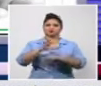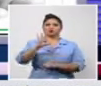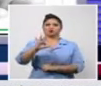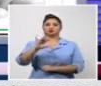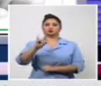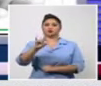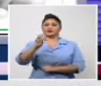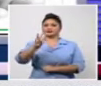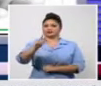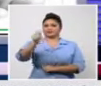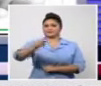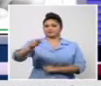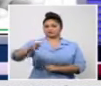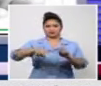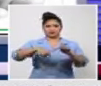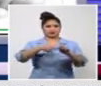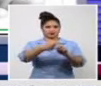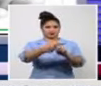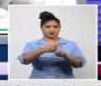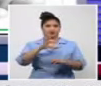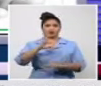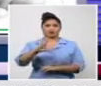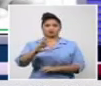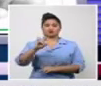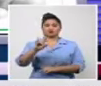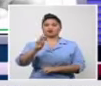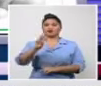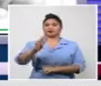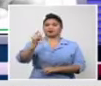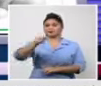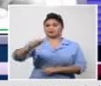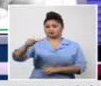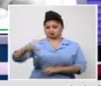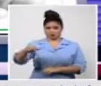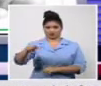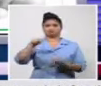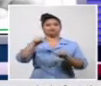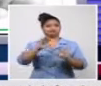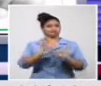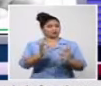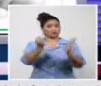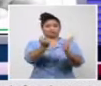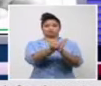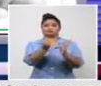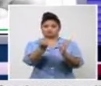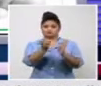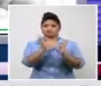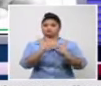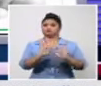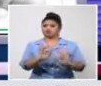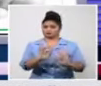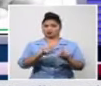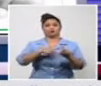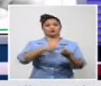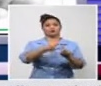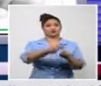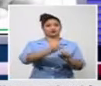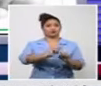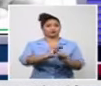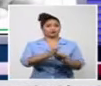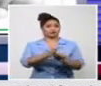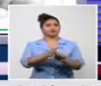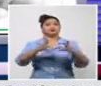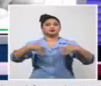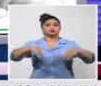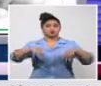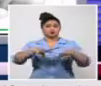-19 893 nuevos enfermos atención sigue siendo tensa la situación epidemiológica hasta